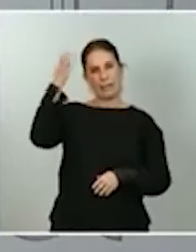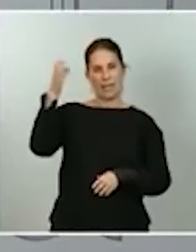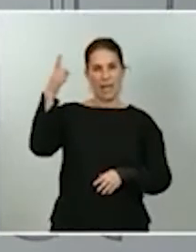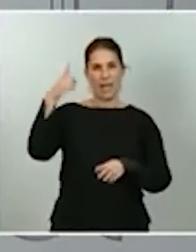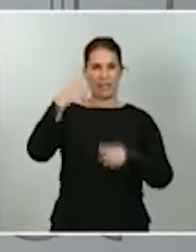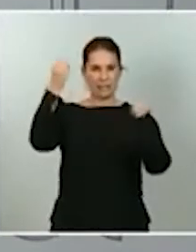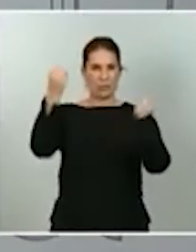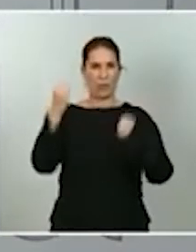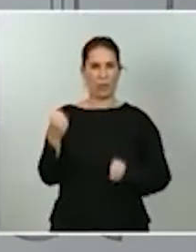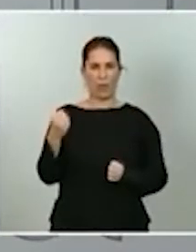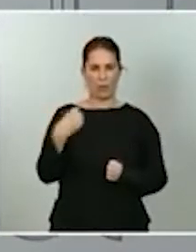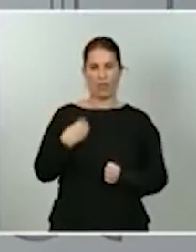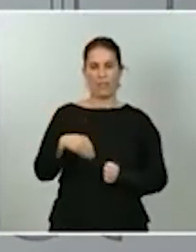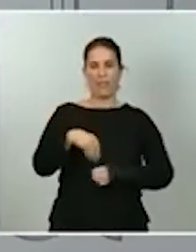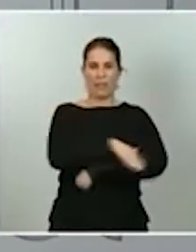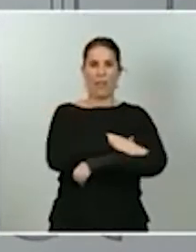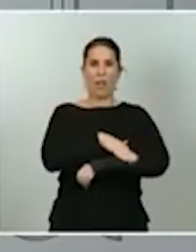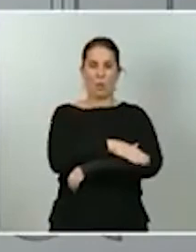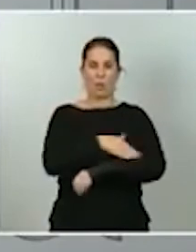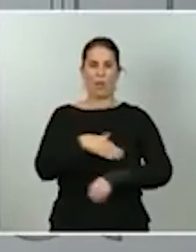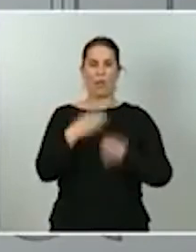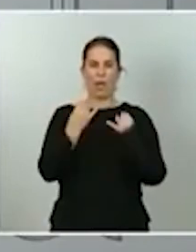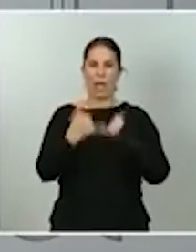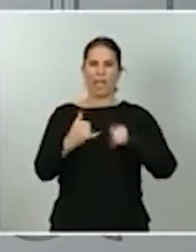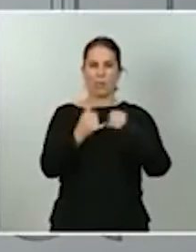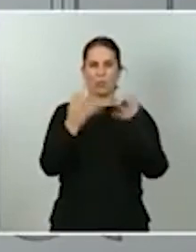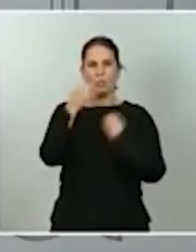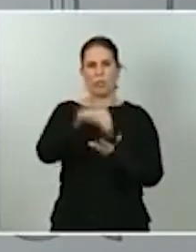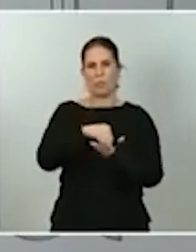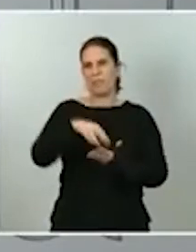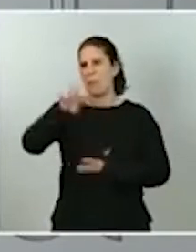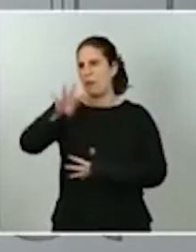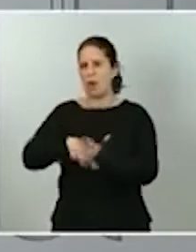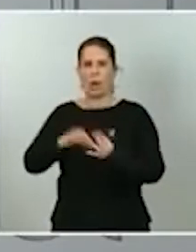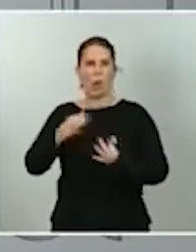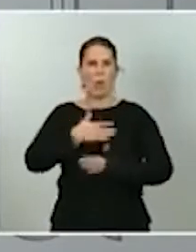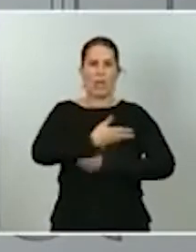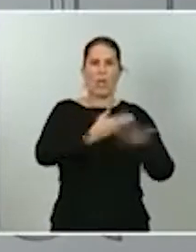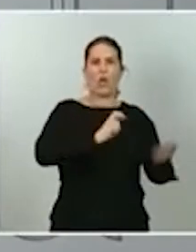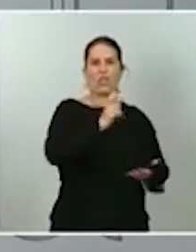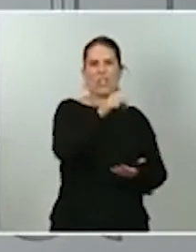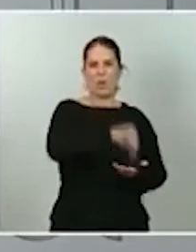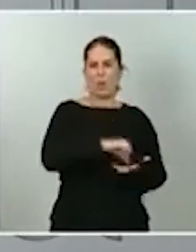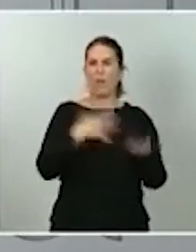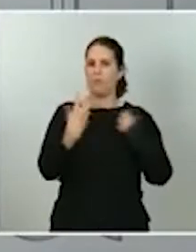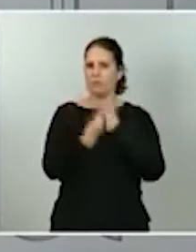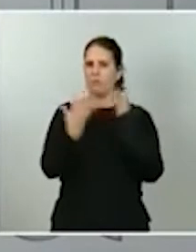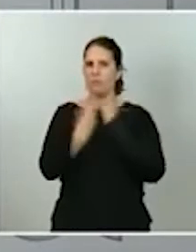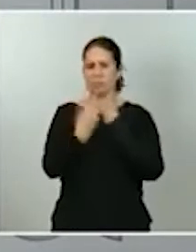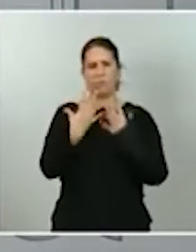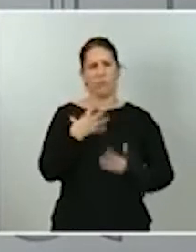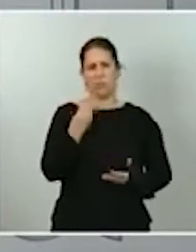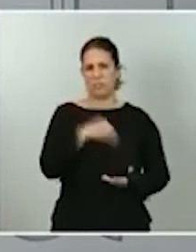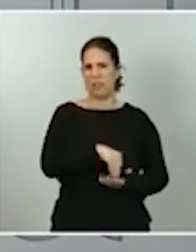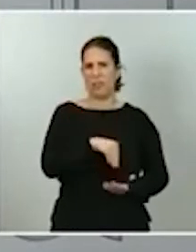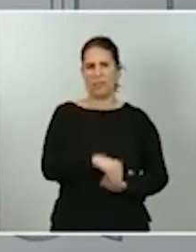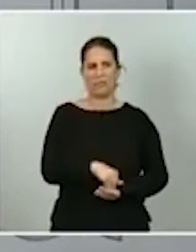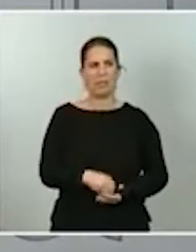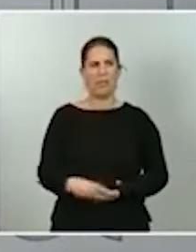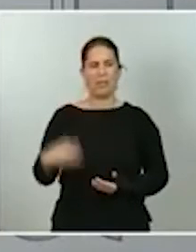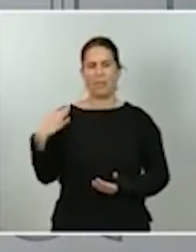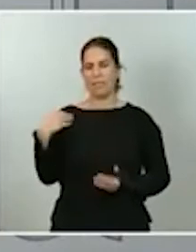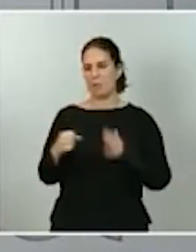acompaña, bien sea en Barcelona o en cualquier otra ciudad. Yo creo que desde el principio y desde el primer día hemos